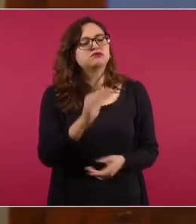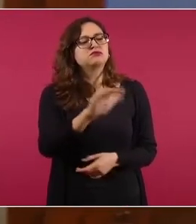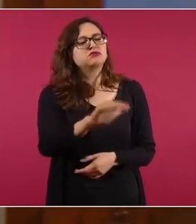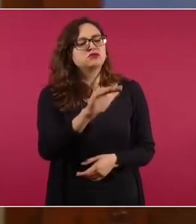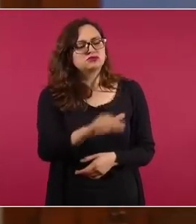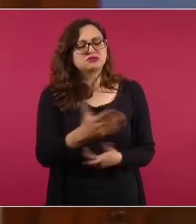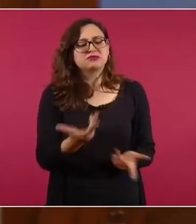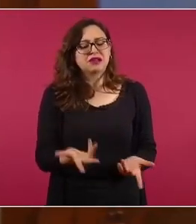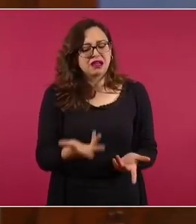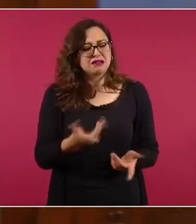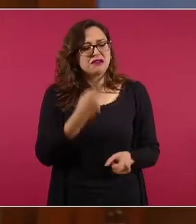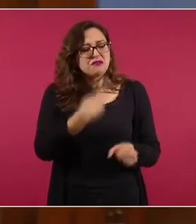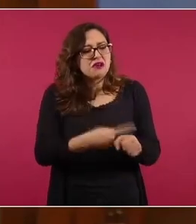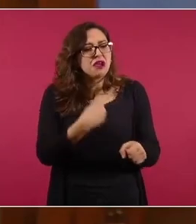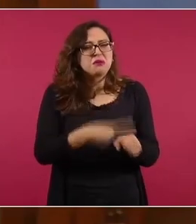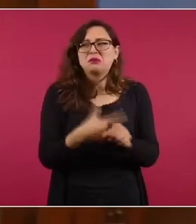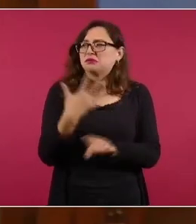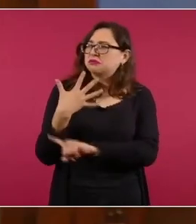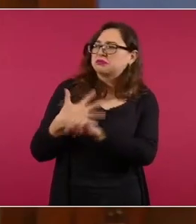usted a hacer